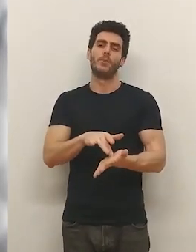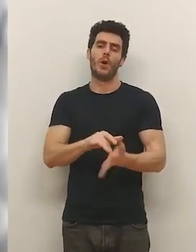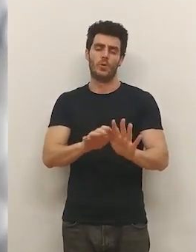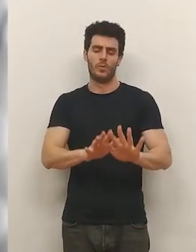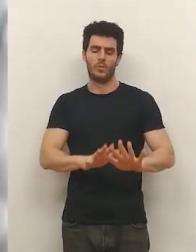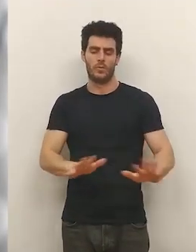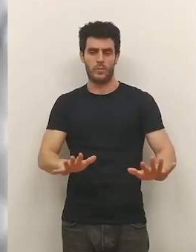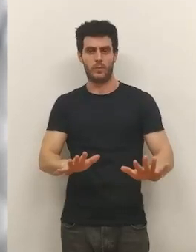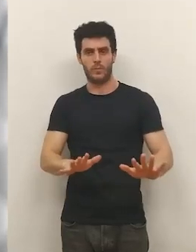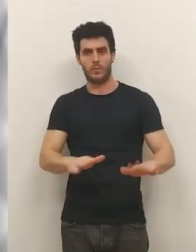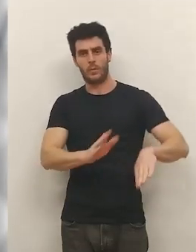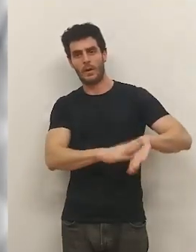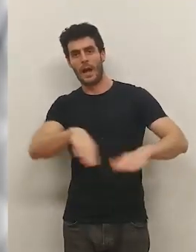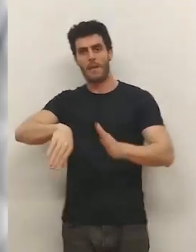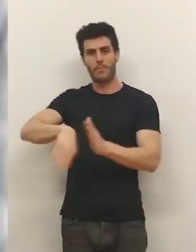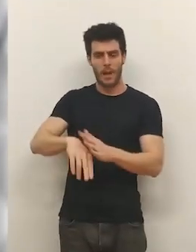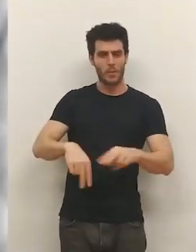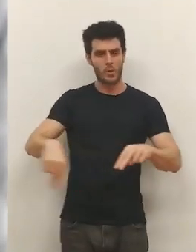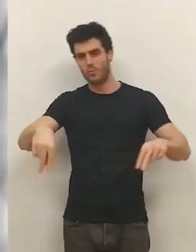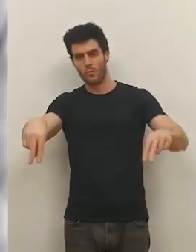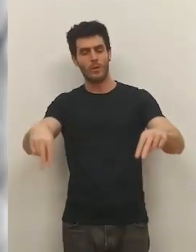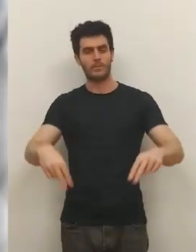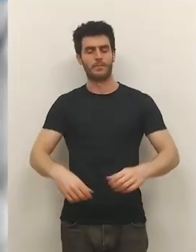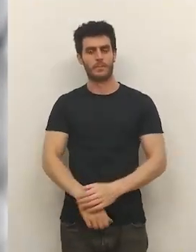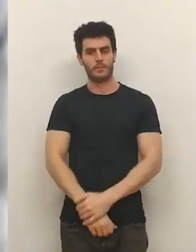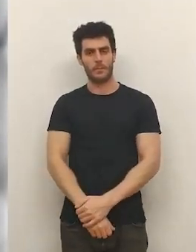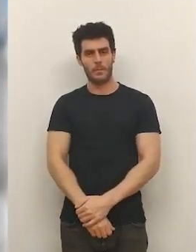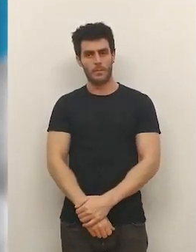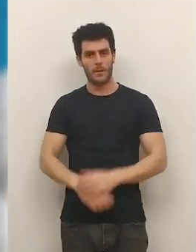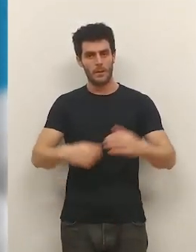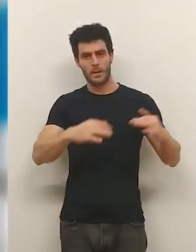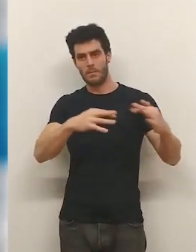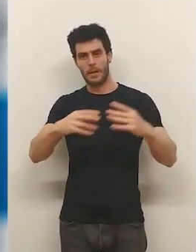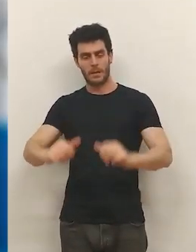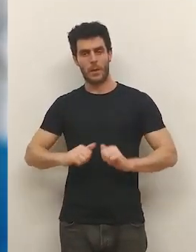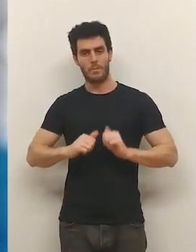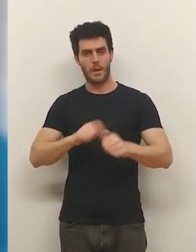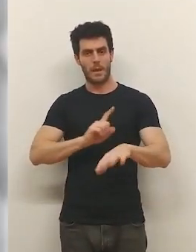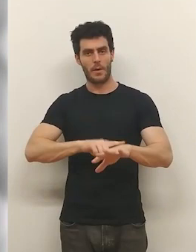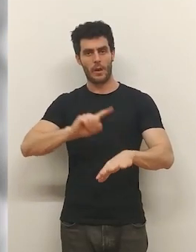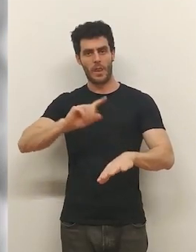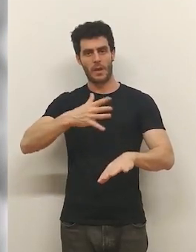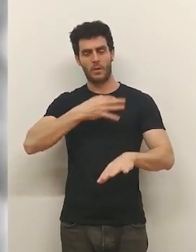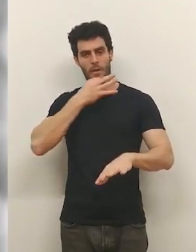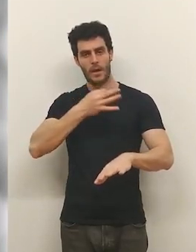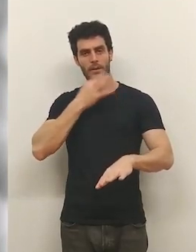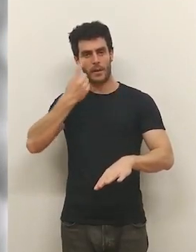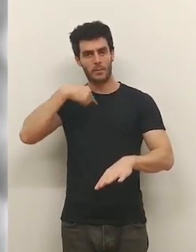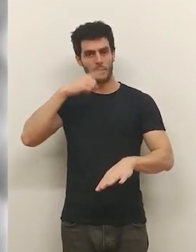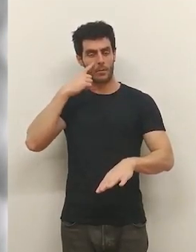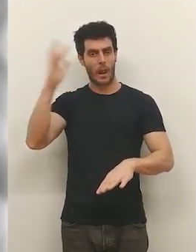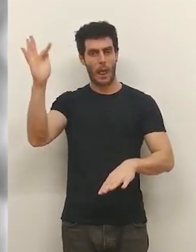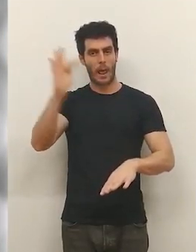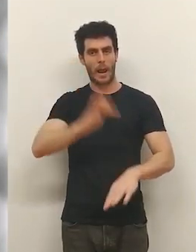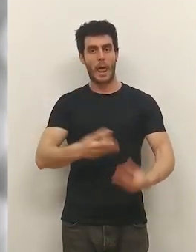descargas, de jugar con los extremos y de buscarlos uno para uno. El partido comenzará a las cinco de la tarde y ustedes lo